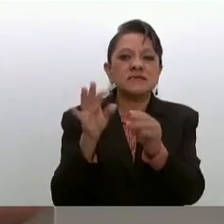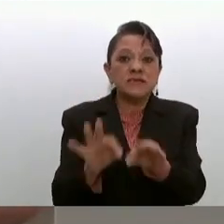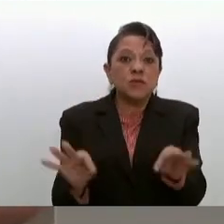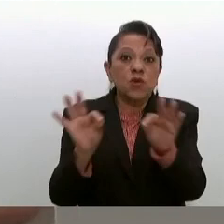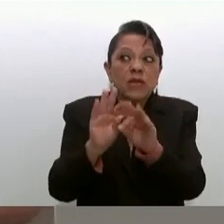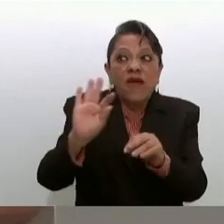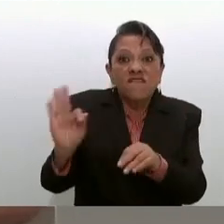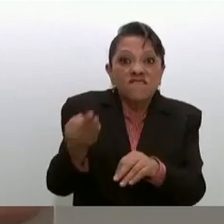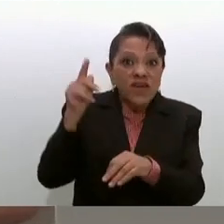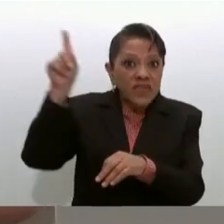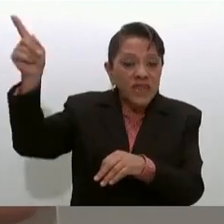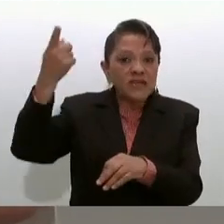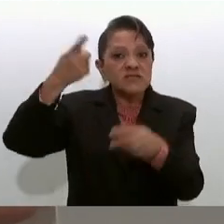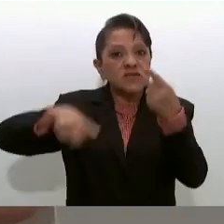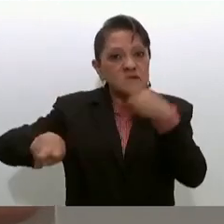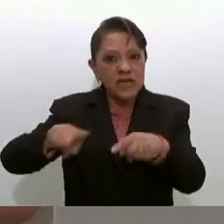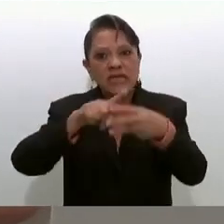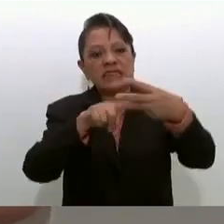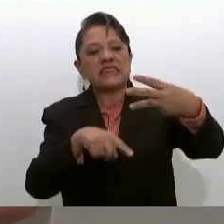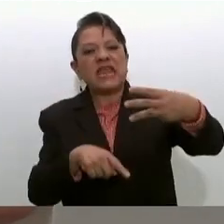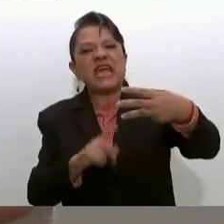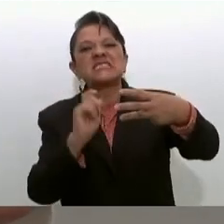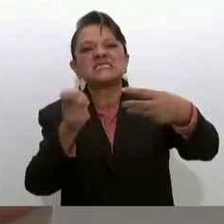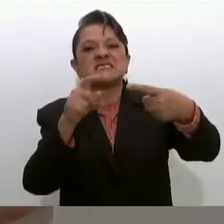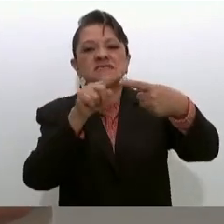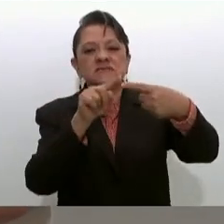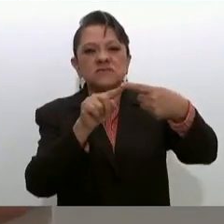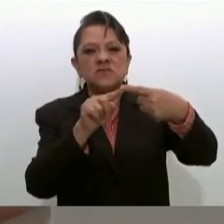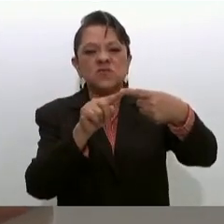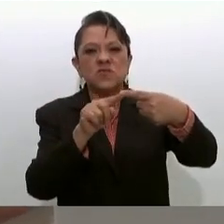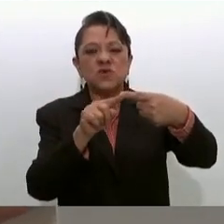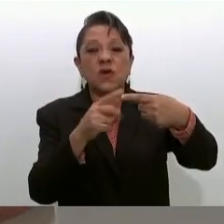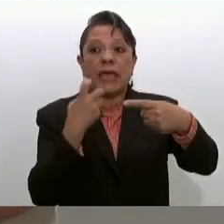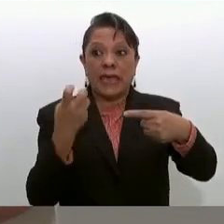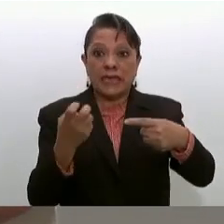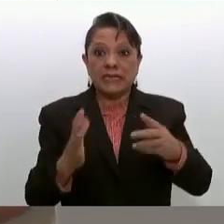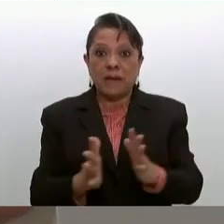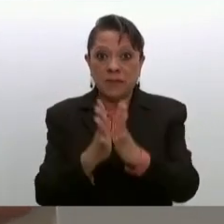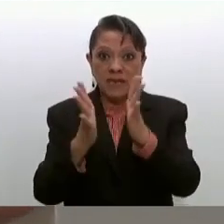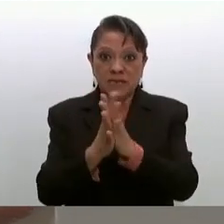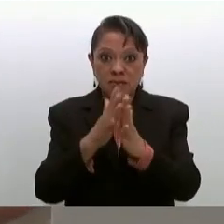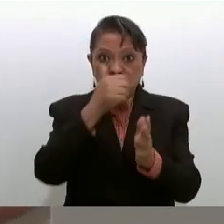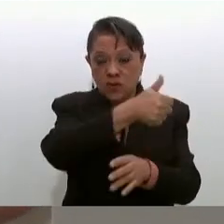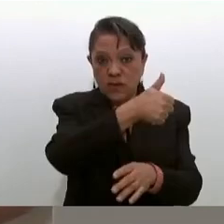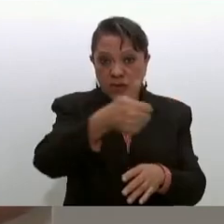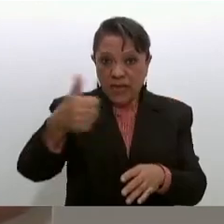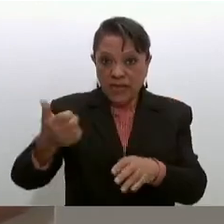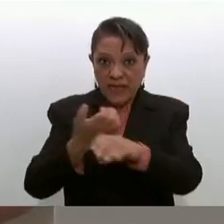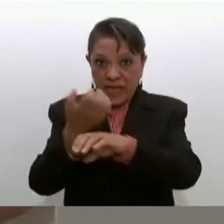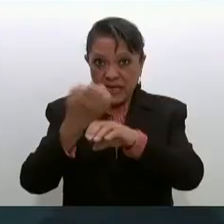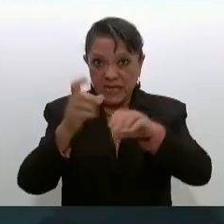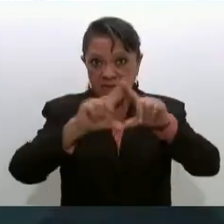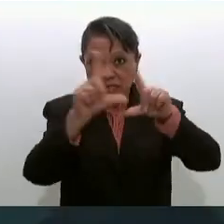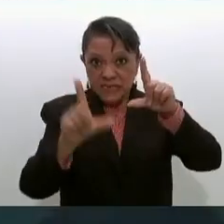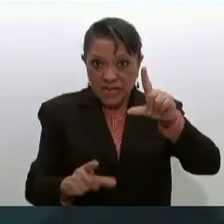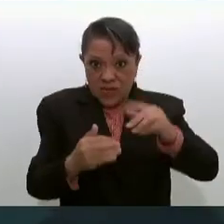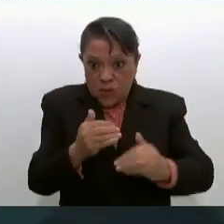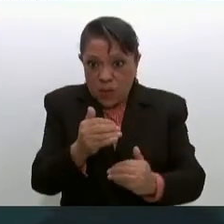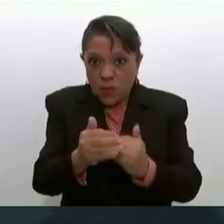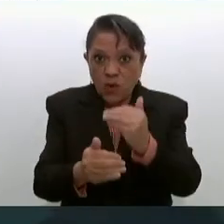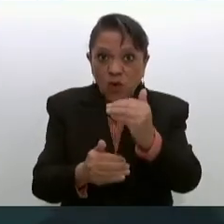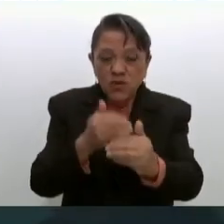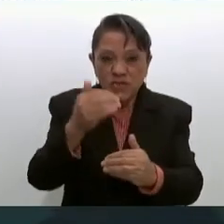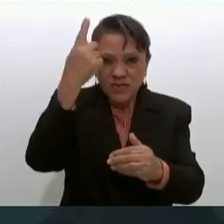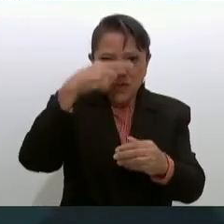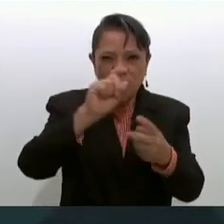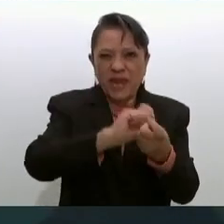federalización. Son tres. Uno, que la participación de los Estados en este proceso de